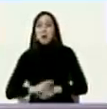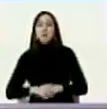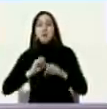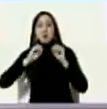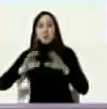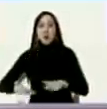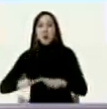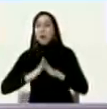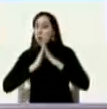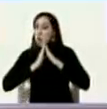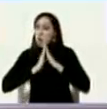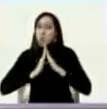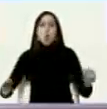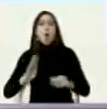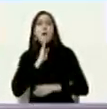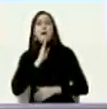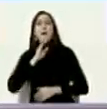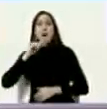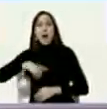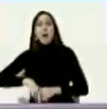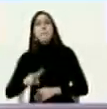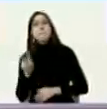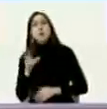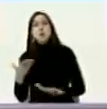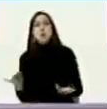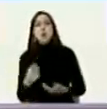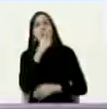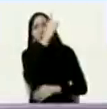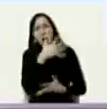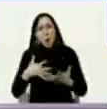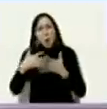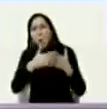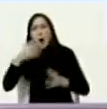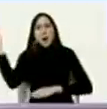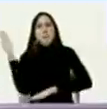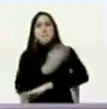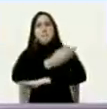todas las cuentas bancarias por el gobierno de los Estados Unidos